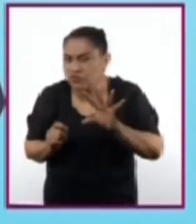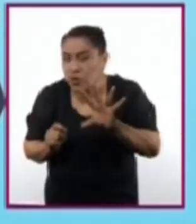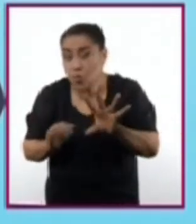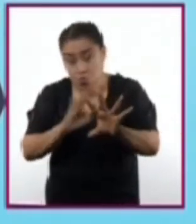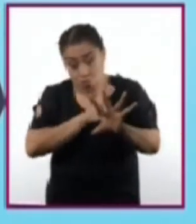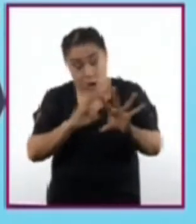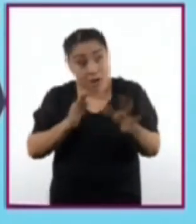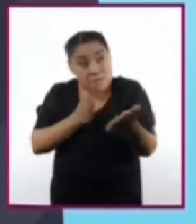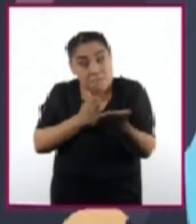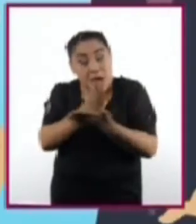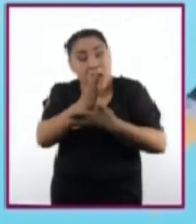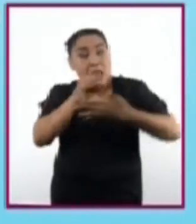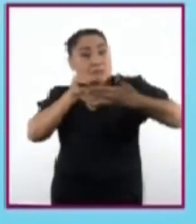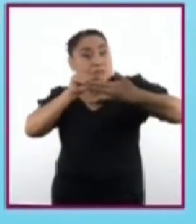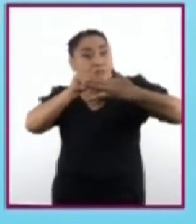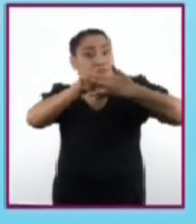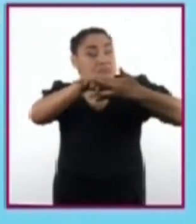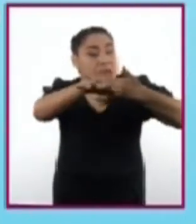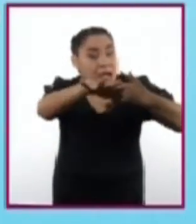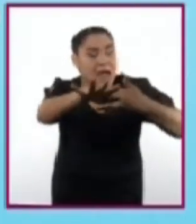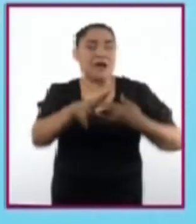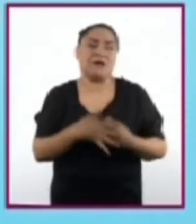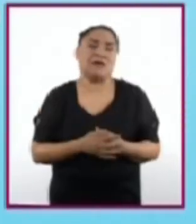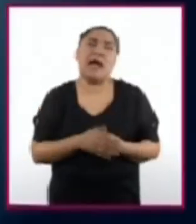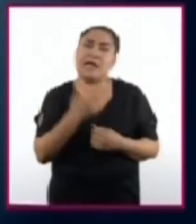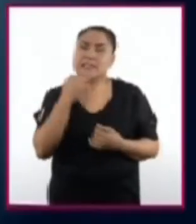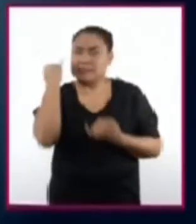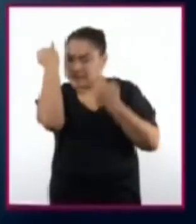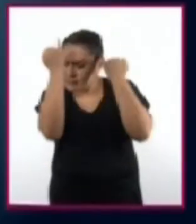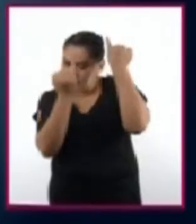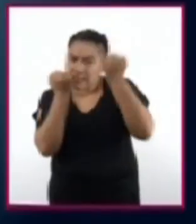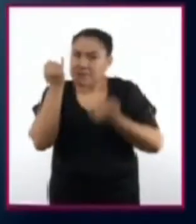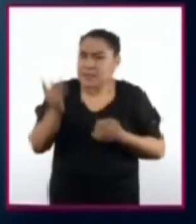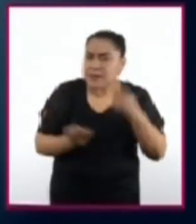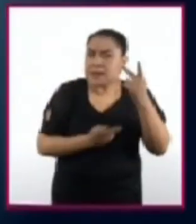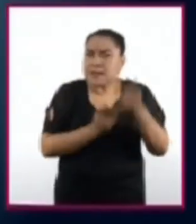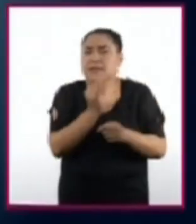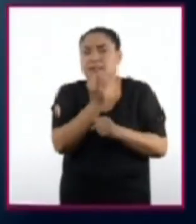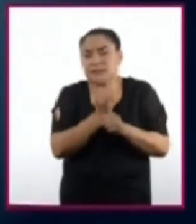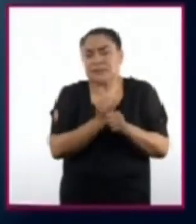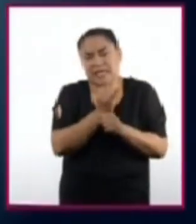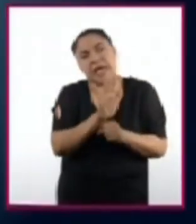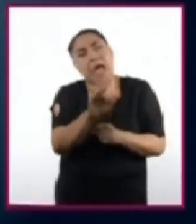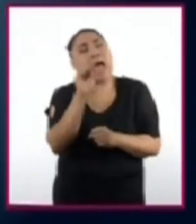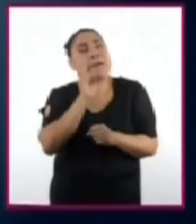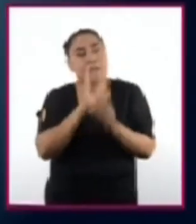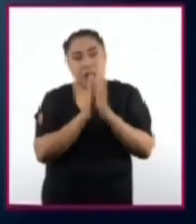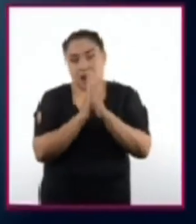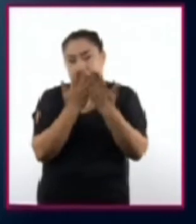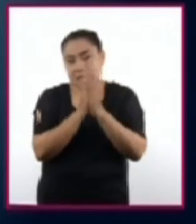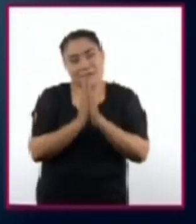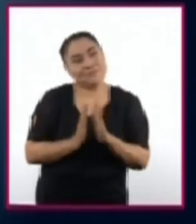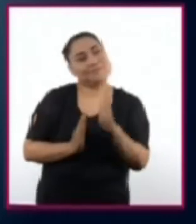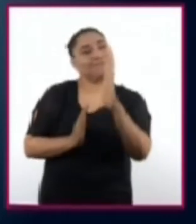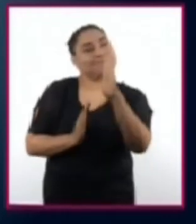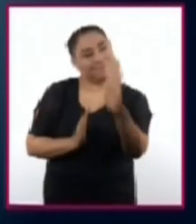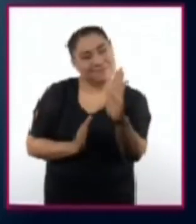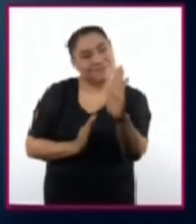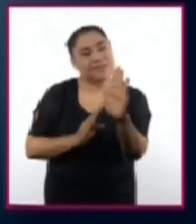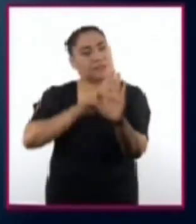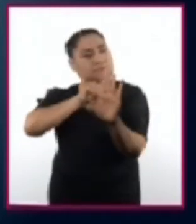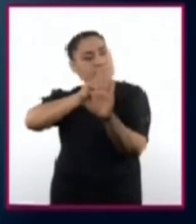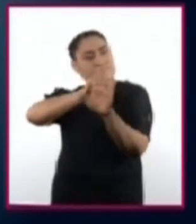de atravesarlo? Partiendo de estas preguntas, primero utilizó un libro y observó que la fluorescencia